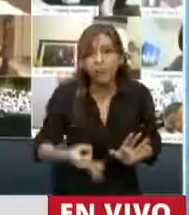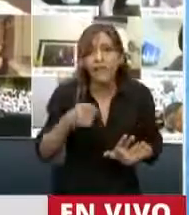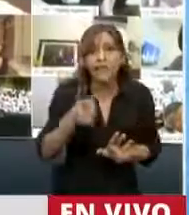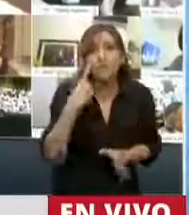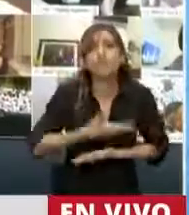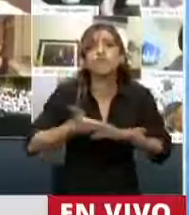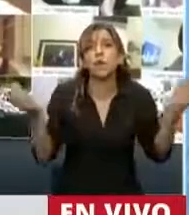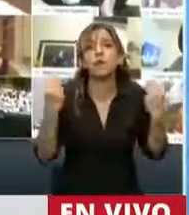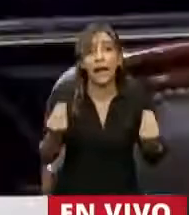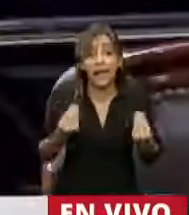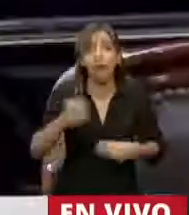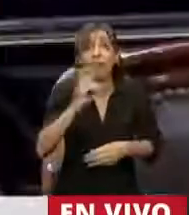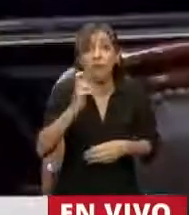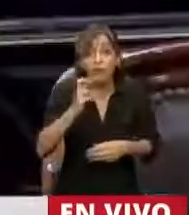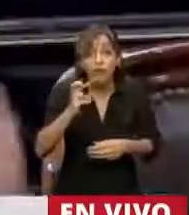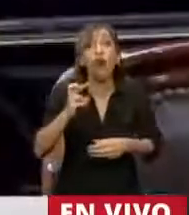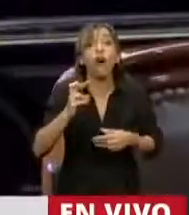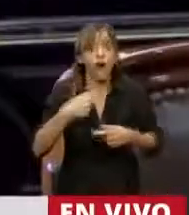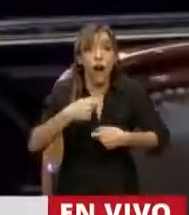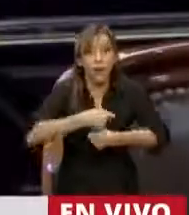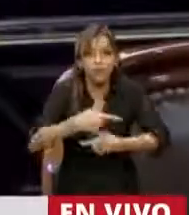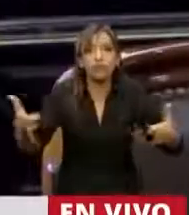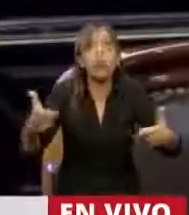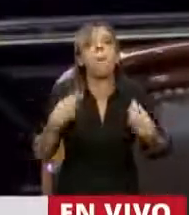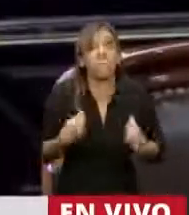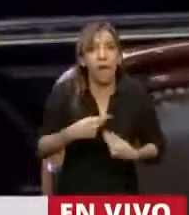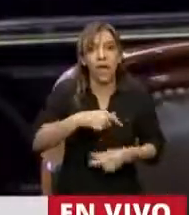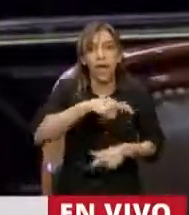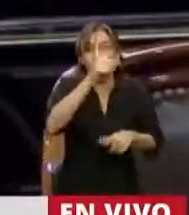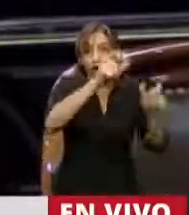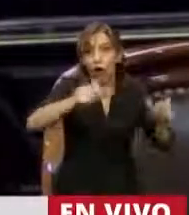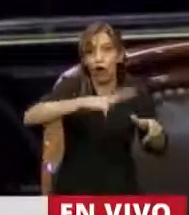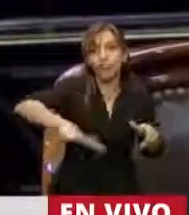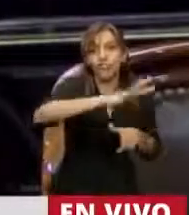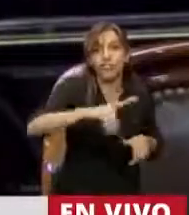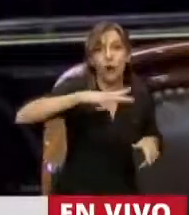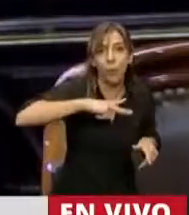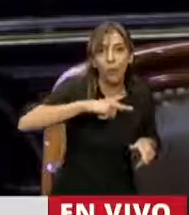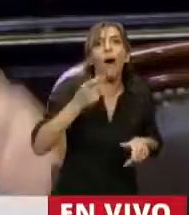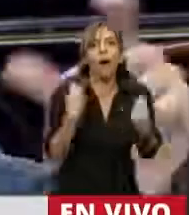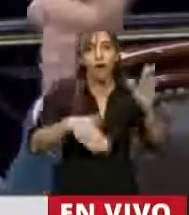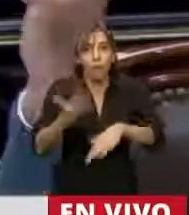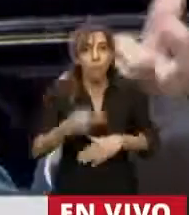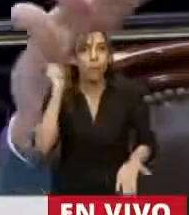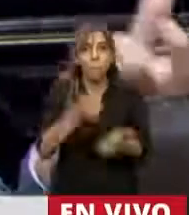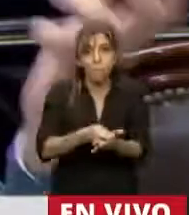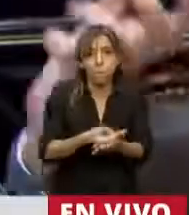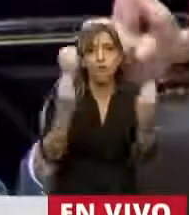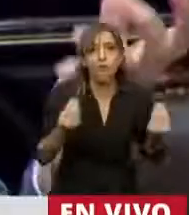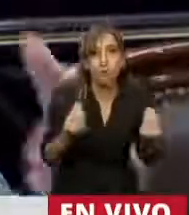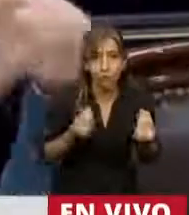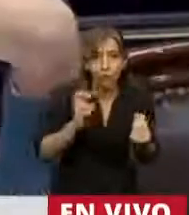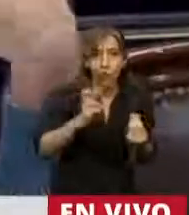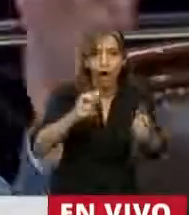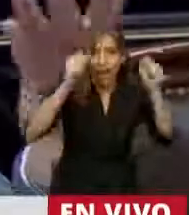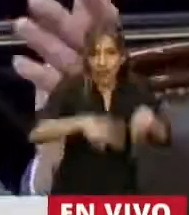demuestra que emitieron dólares con acreedores privados para pagar deuda en pesos o con acreedores locales, cambiaron la composición